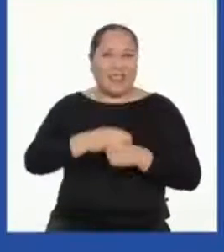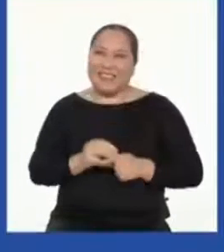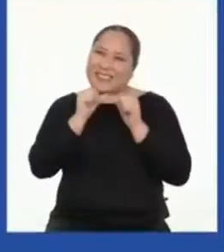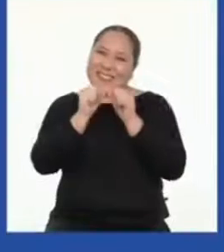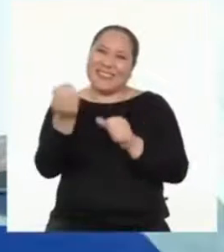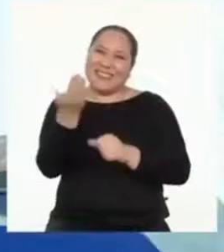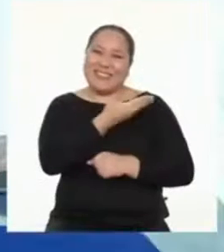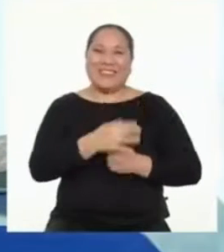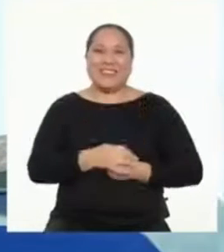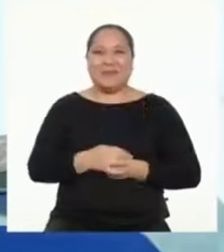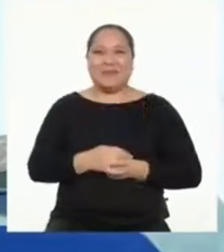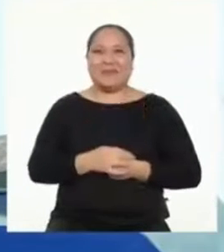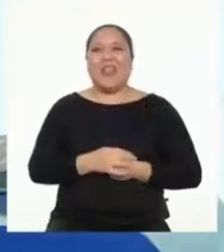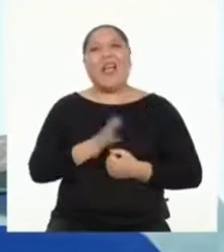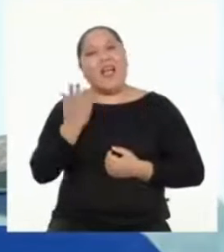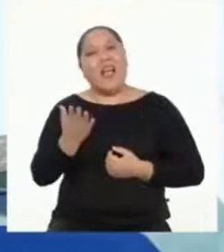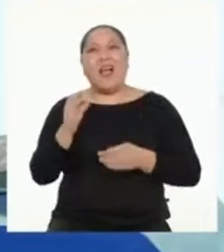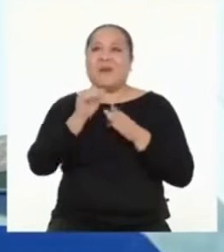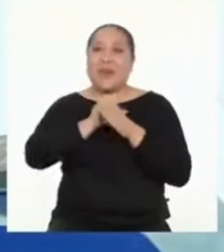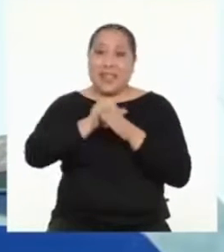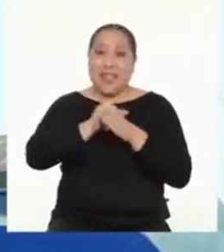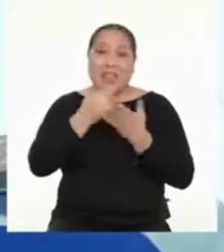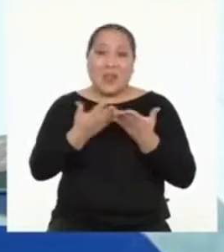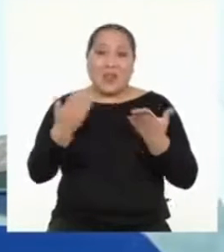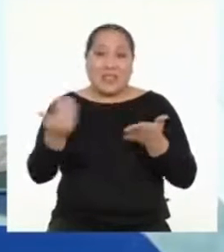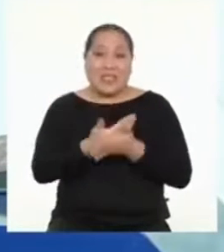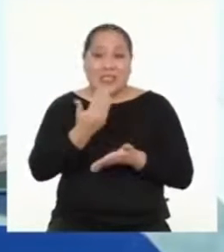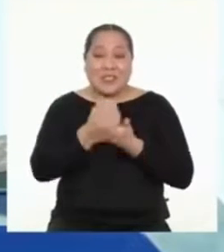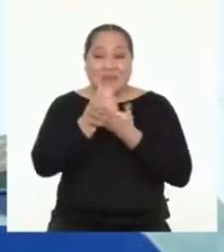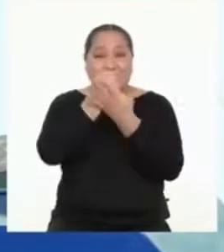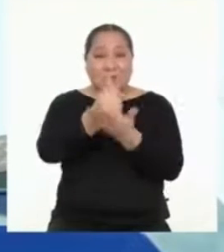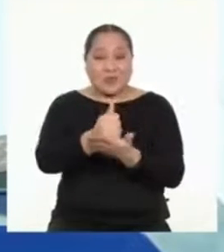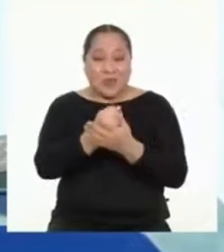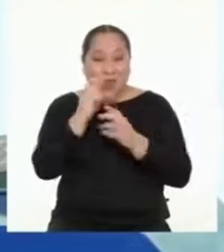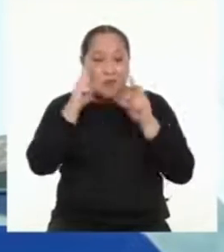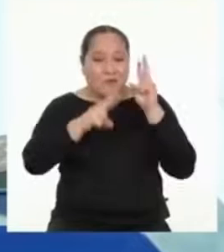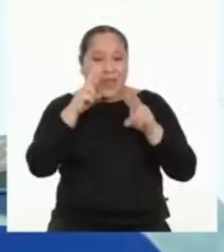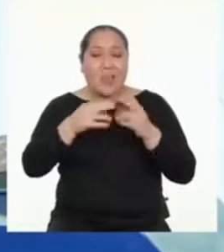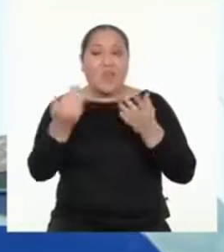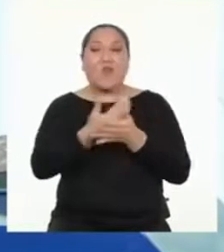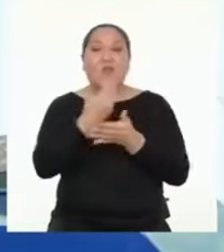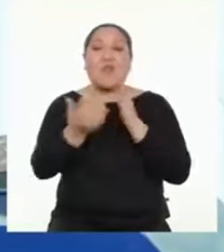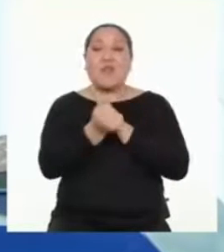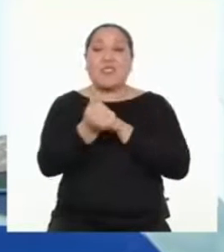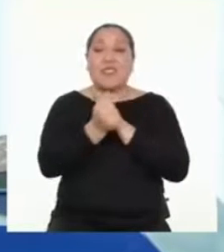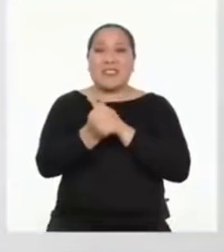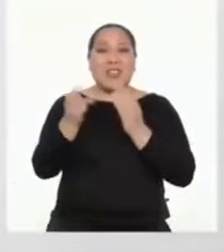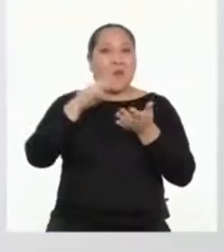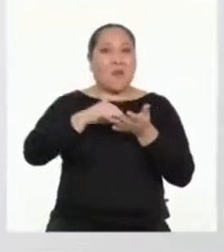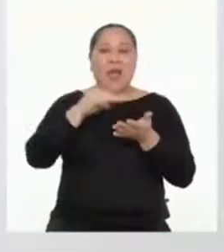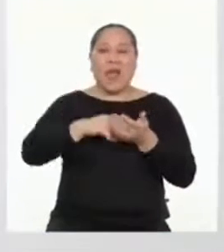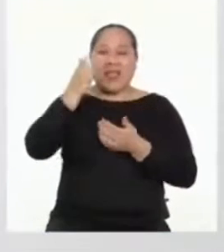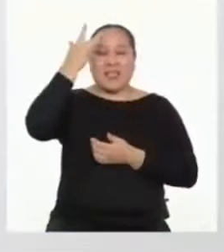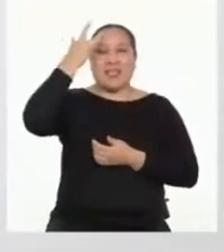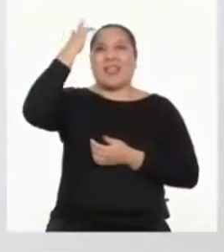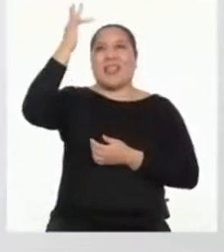Continuará. Entonces, practicar cosas nuevas nos ayuda a desarrollar nuevas habilidades y así nos volvemos más inteligentes.